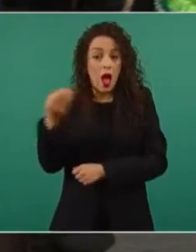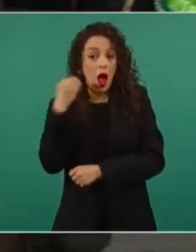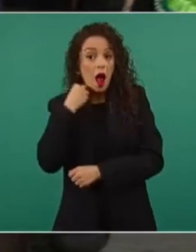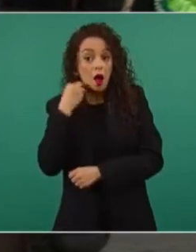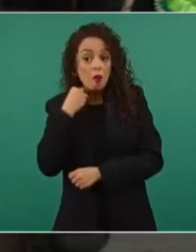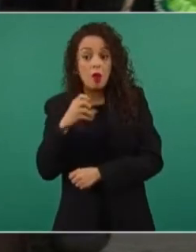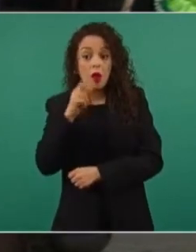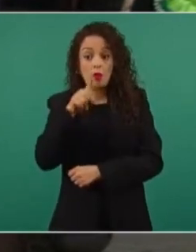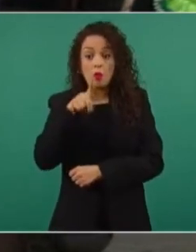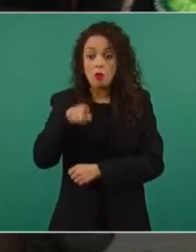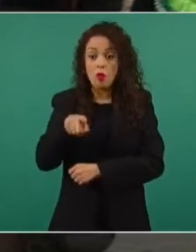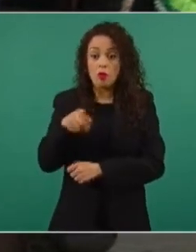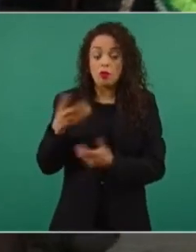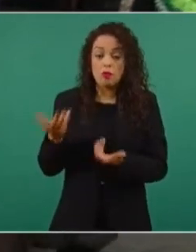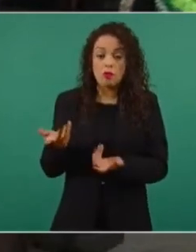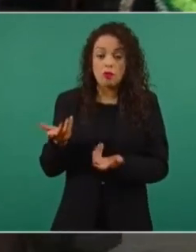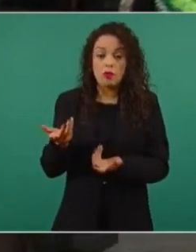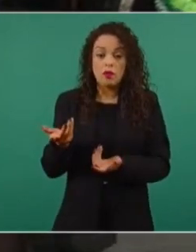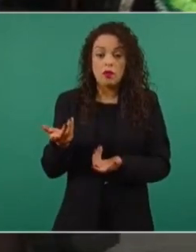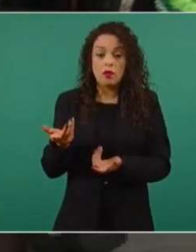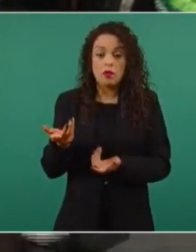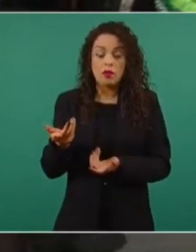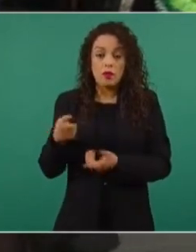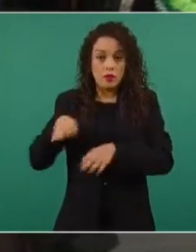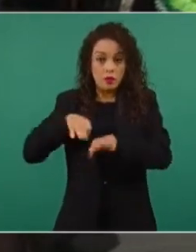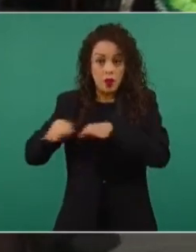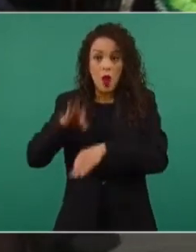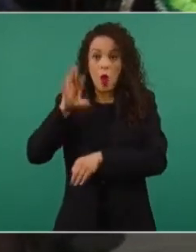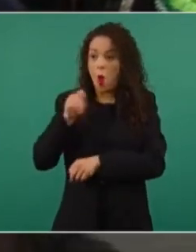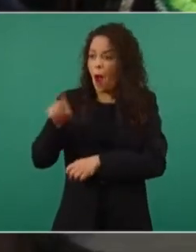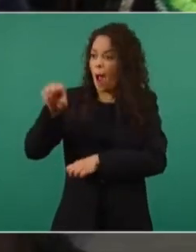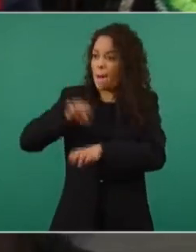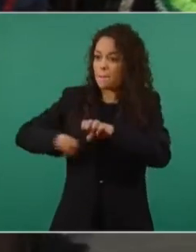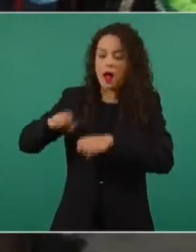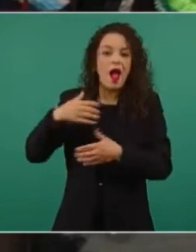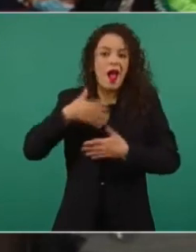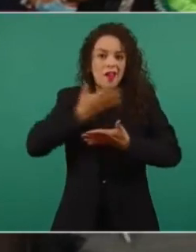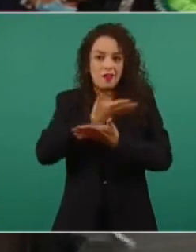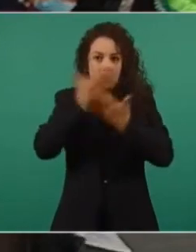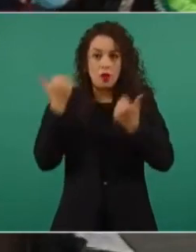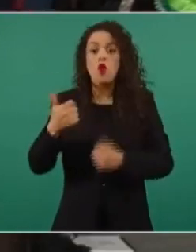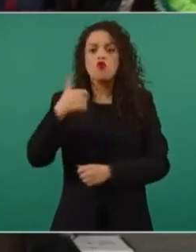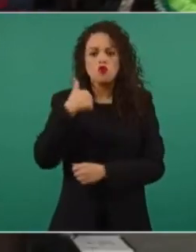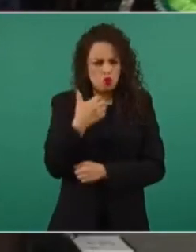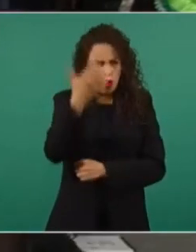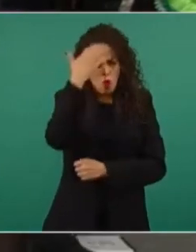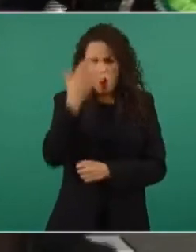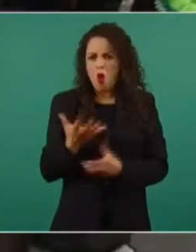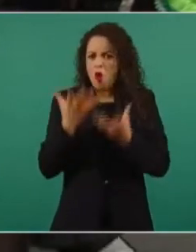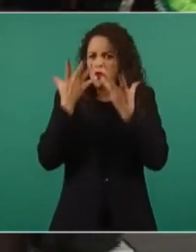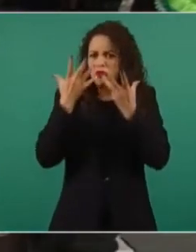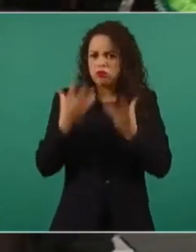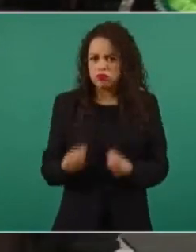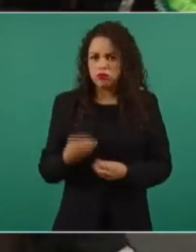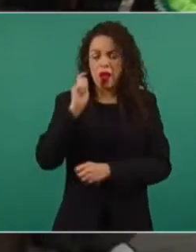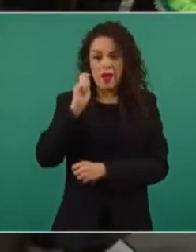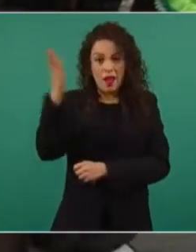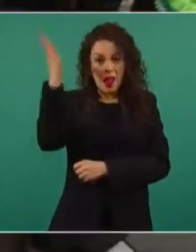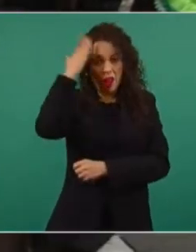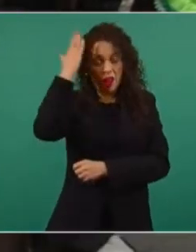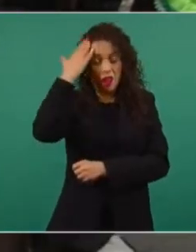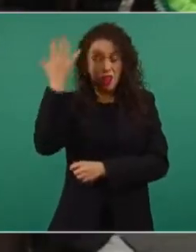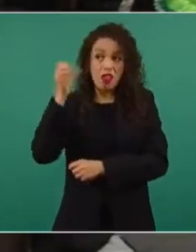empresarial, no sabemos. Yo no conozco, yo conozco a muchos líderes sindicales y líderes obreros